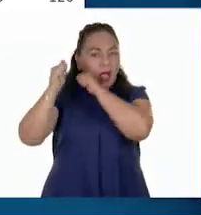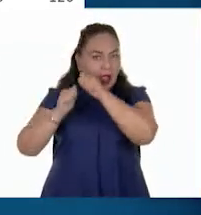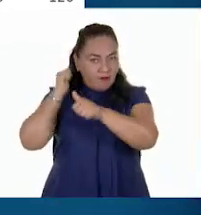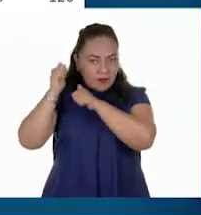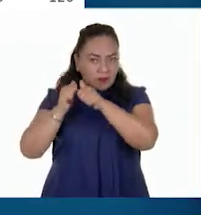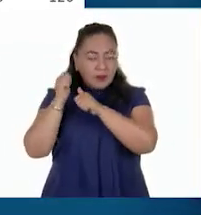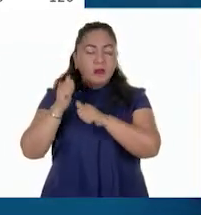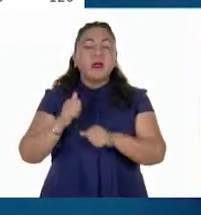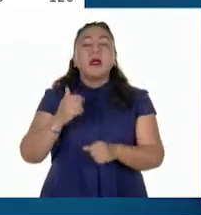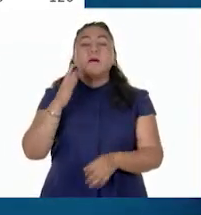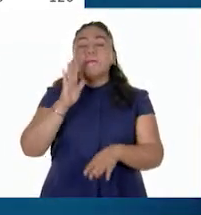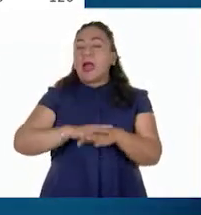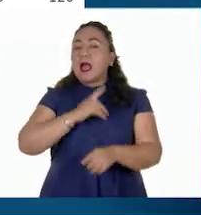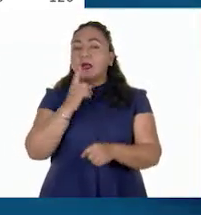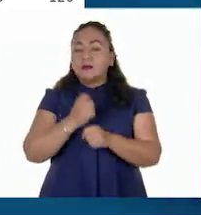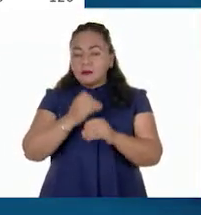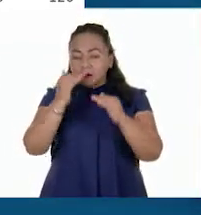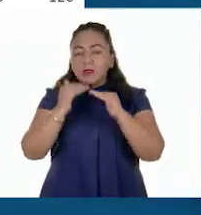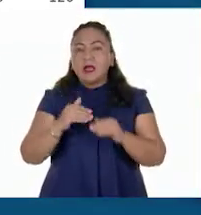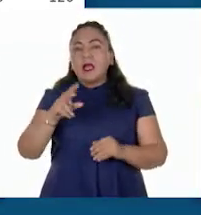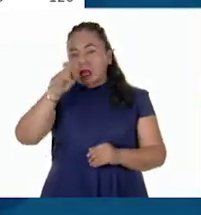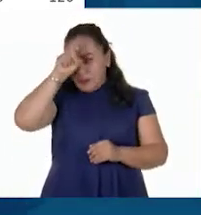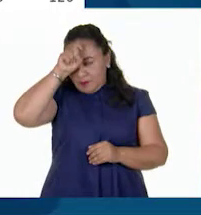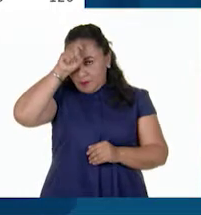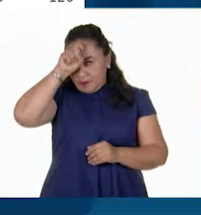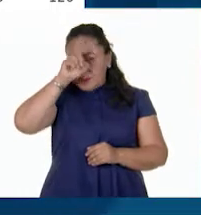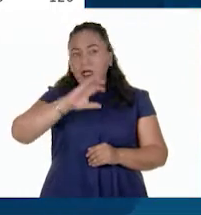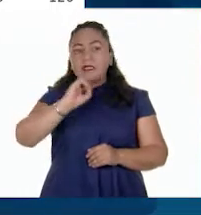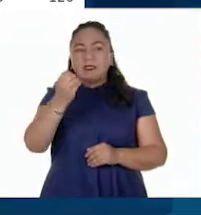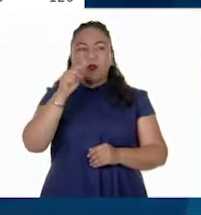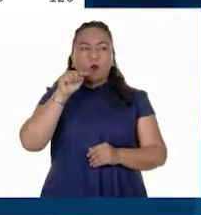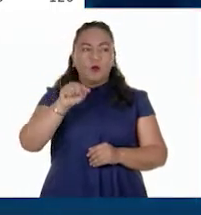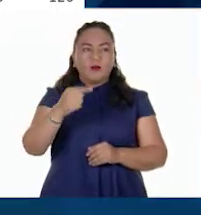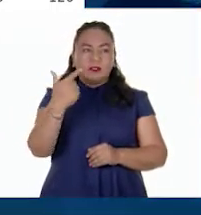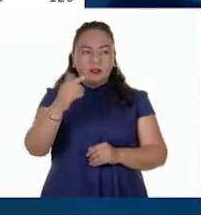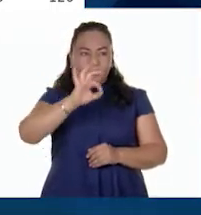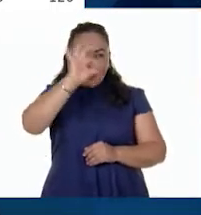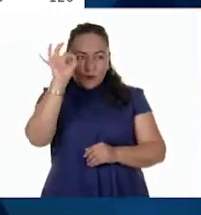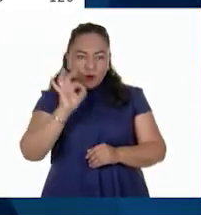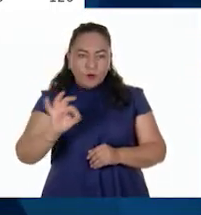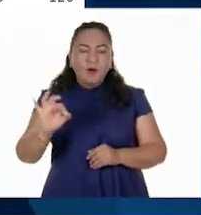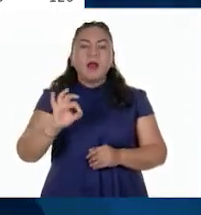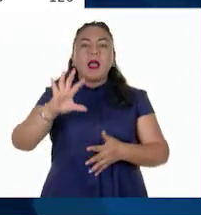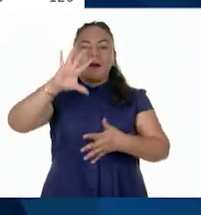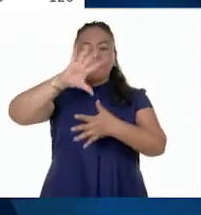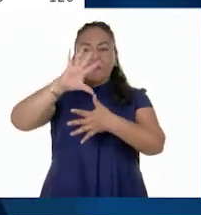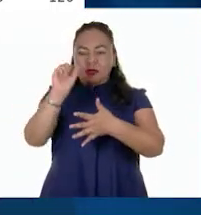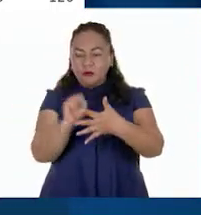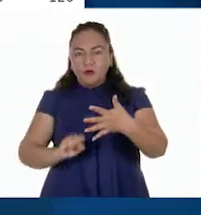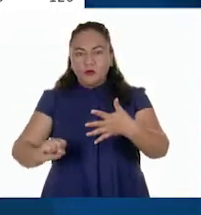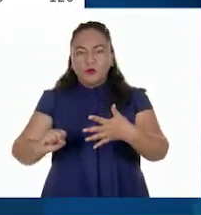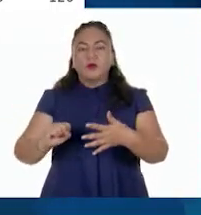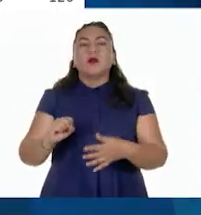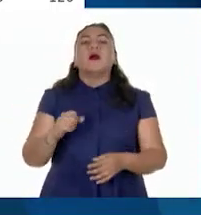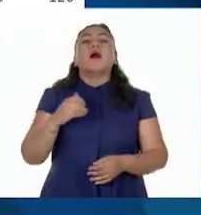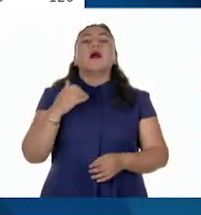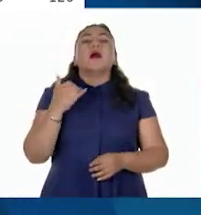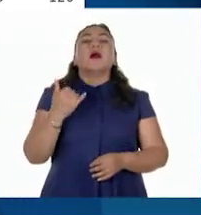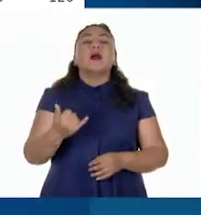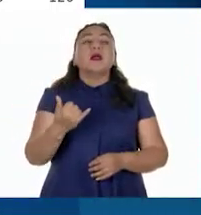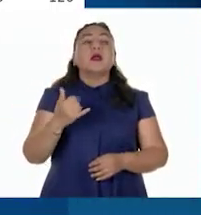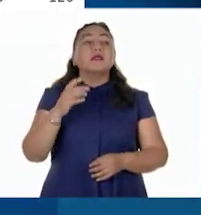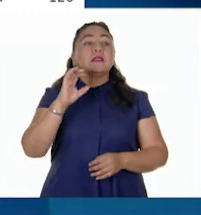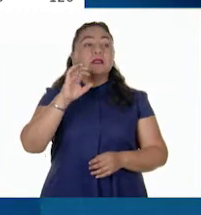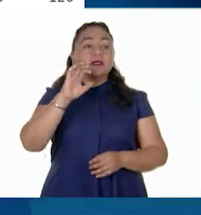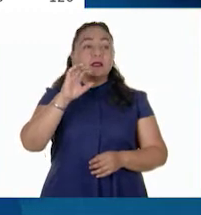particularmente en Egipto. Otro, el 0.7% en América del Sur y menos del 0